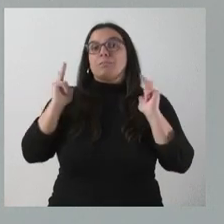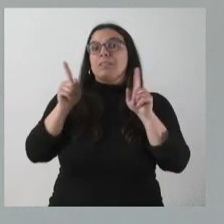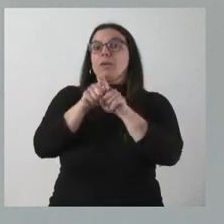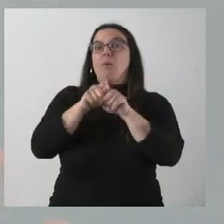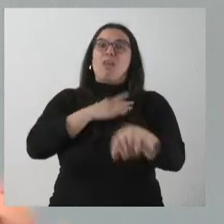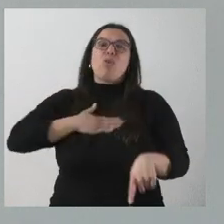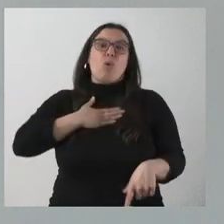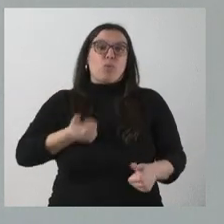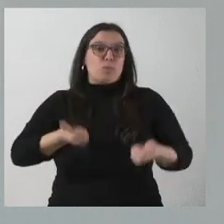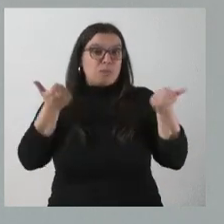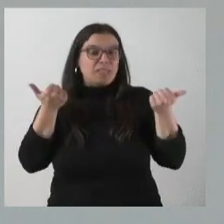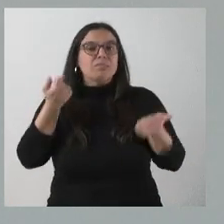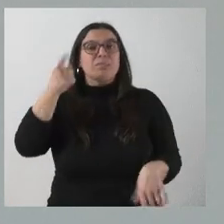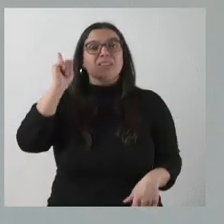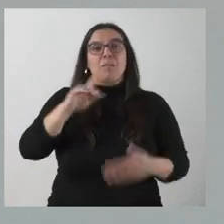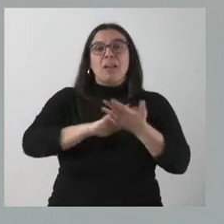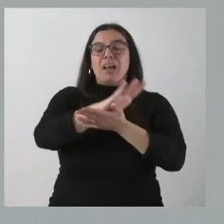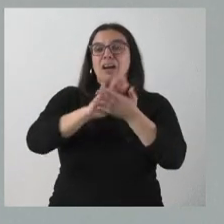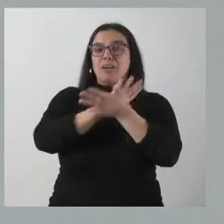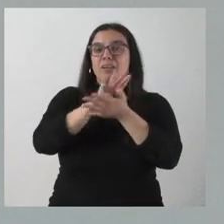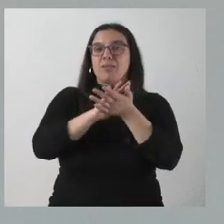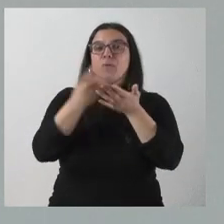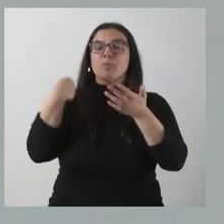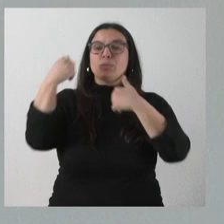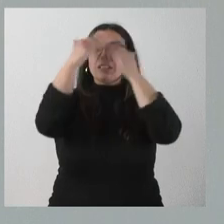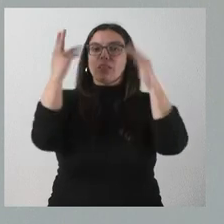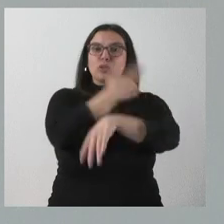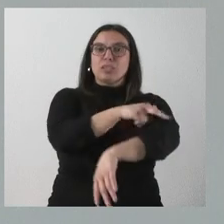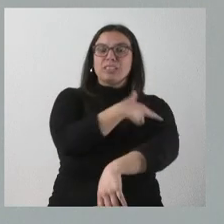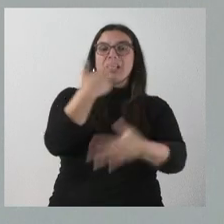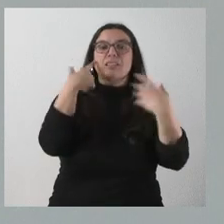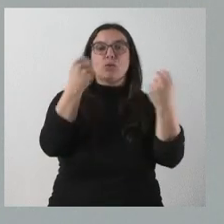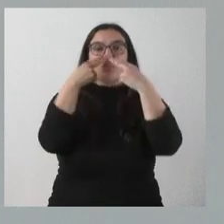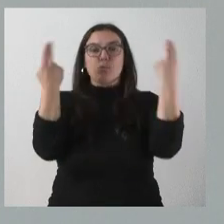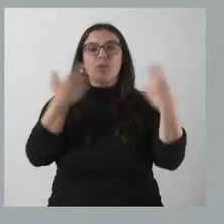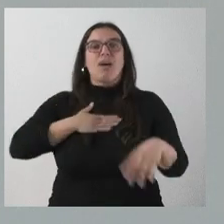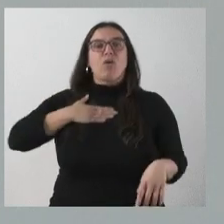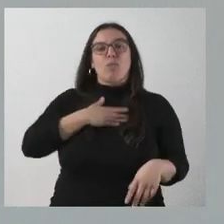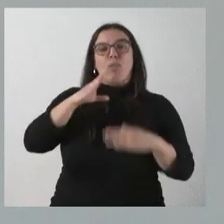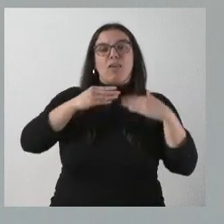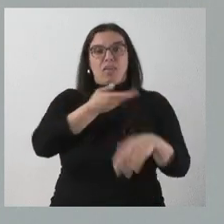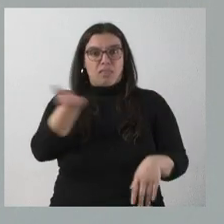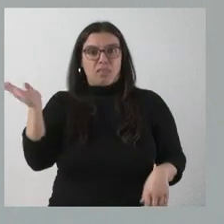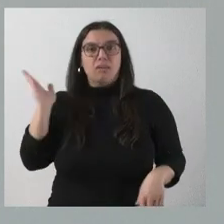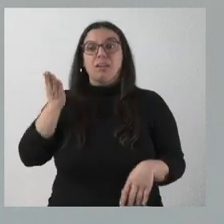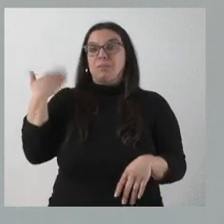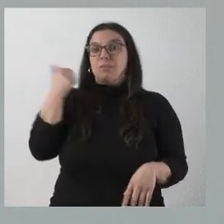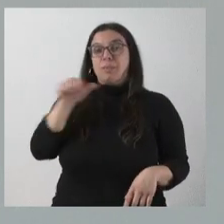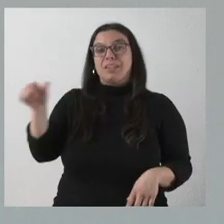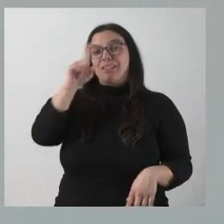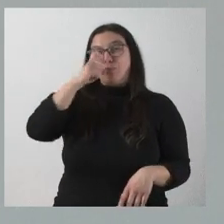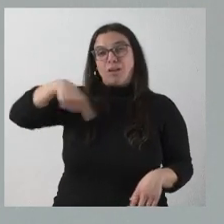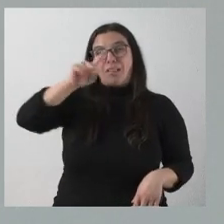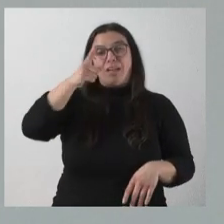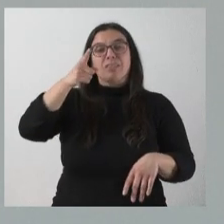comodidad, como también hablábamos de mejorar la asistencia sanitaria, la salud pública y la comodidad de los usuarios. La semana pasada recordarán